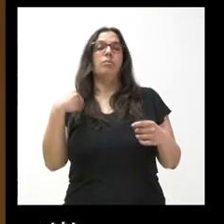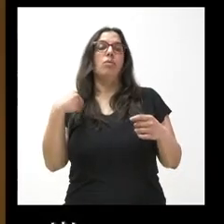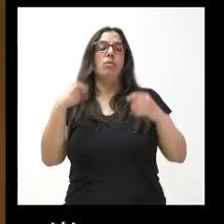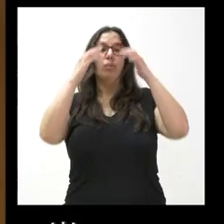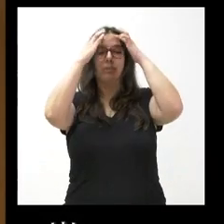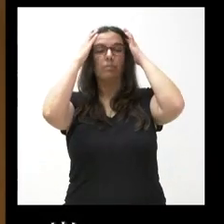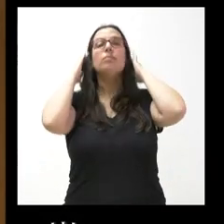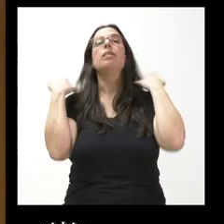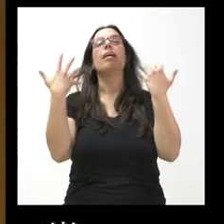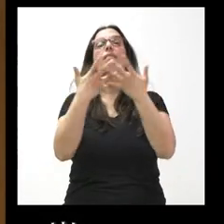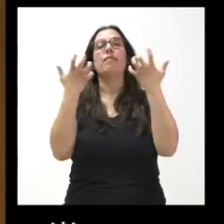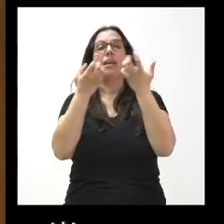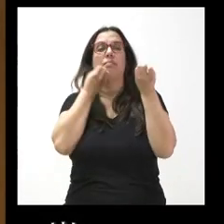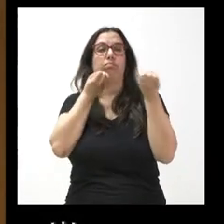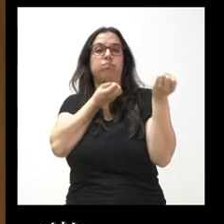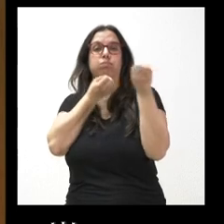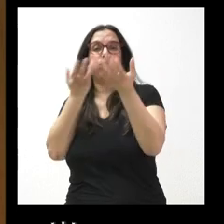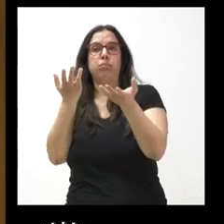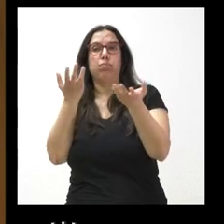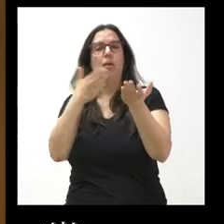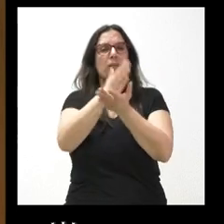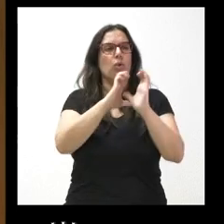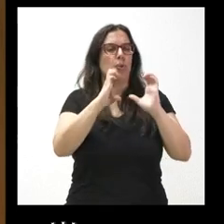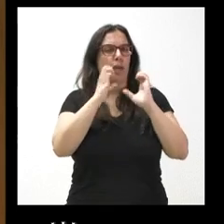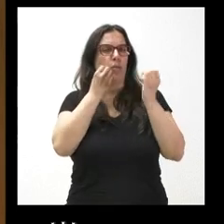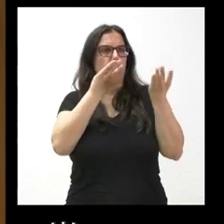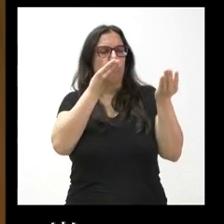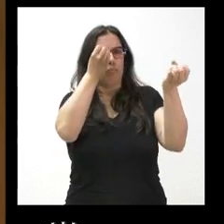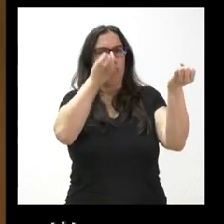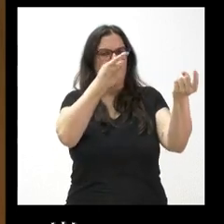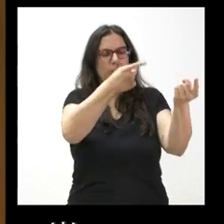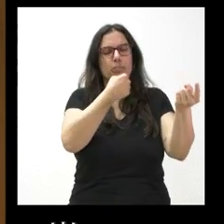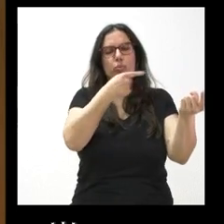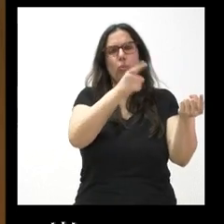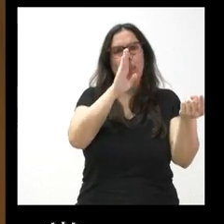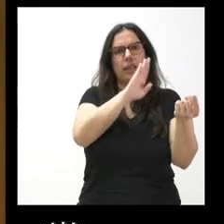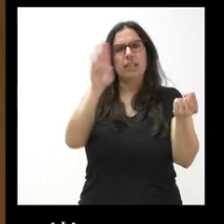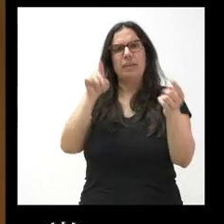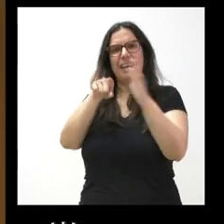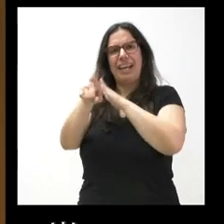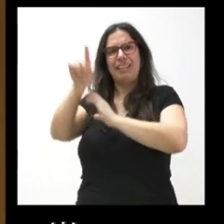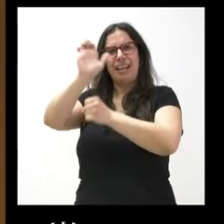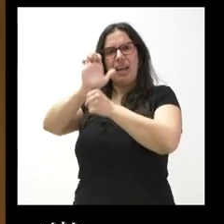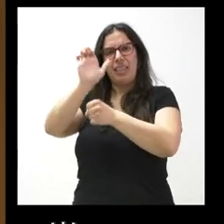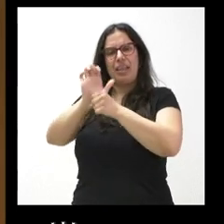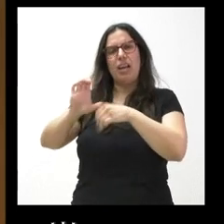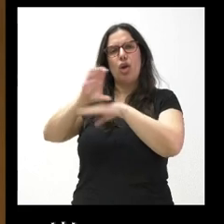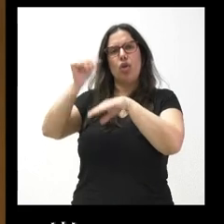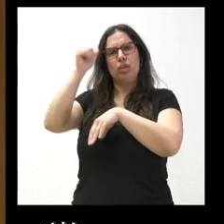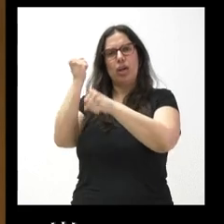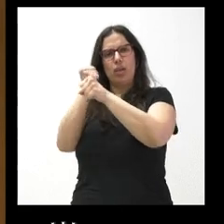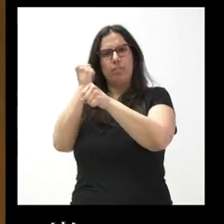lanzarlo a través de los medios de comunicación, que me parece fenomenal, se lo han trasladado directamente al gerente del ECIL y al consejero de